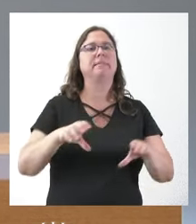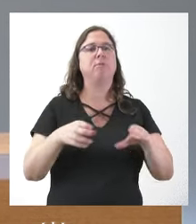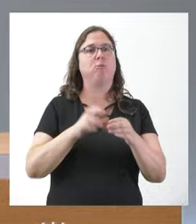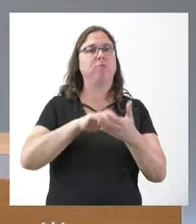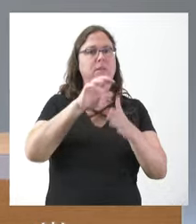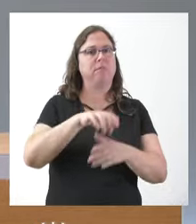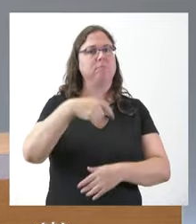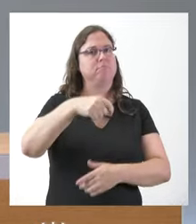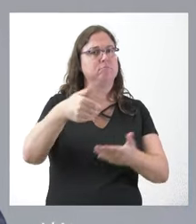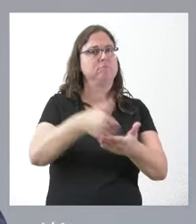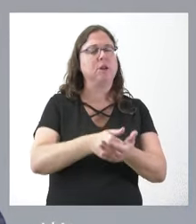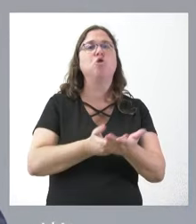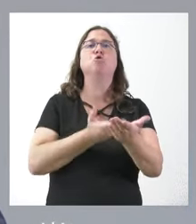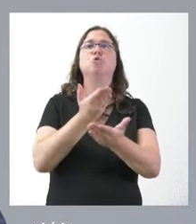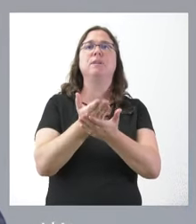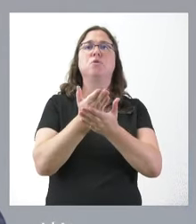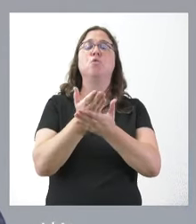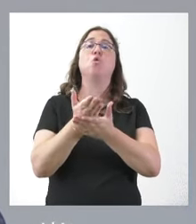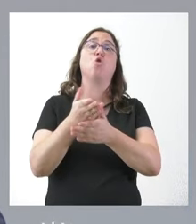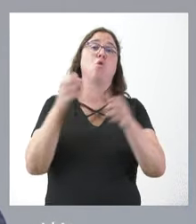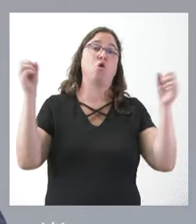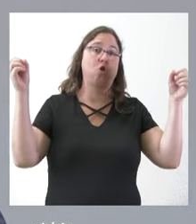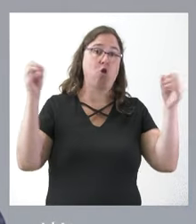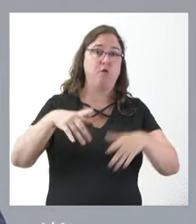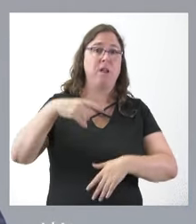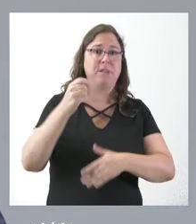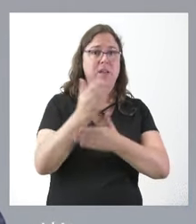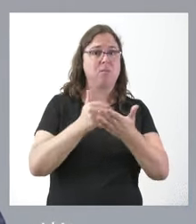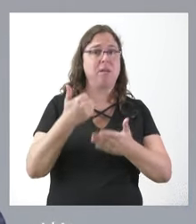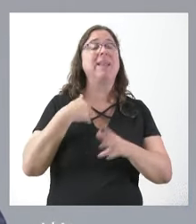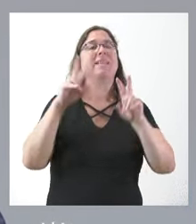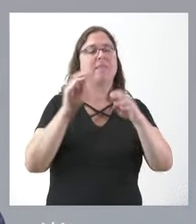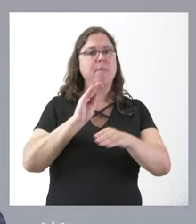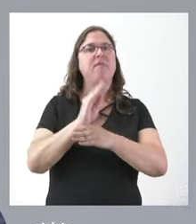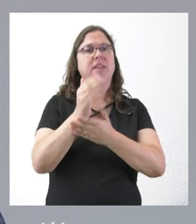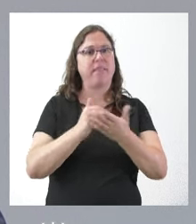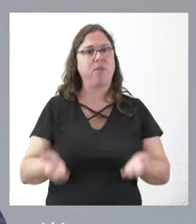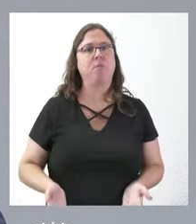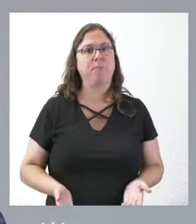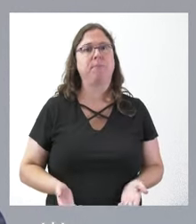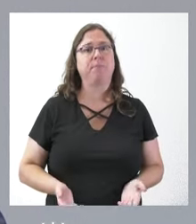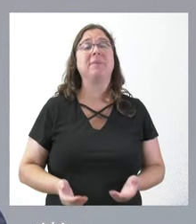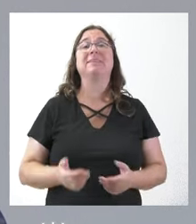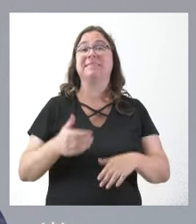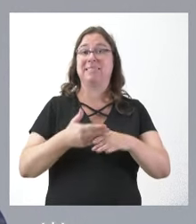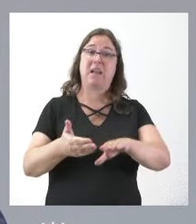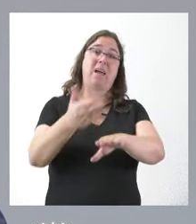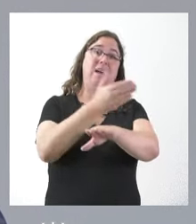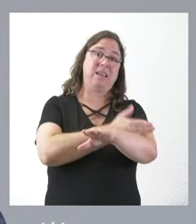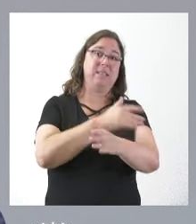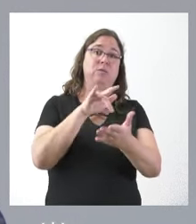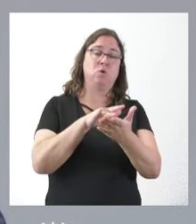León en sus solicitudes de la Conferencia de Presidentes Autonómicos, el tema de la financiación, precisamente con carácter previo a que se